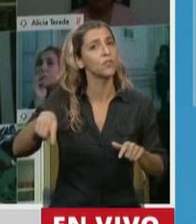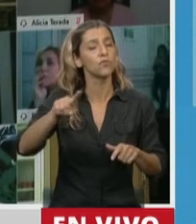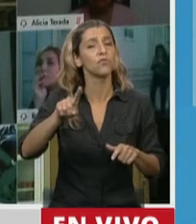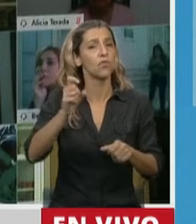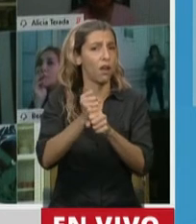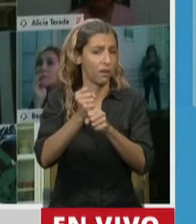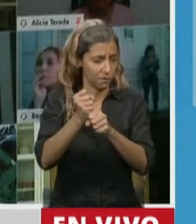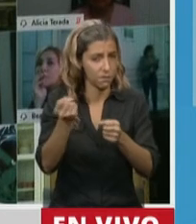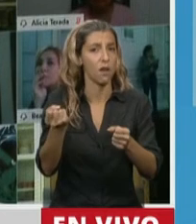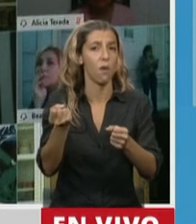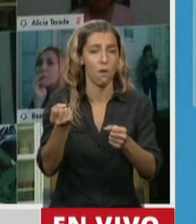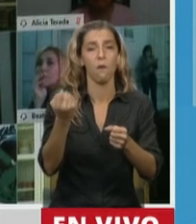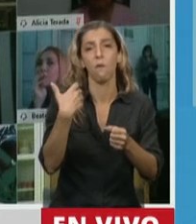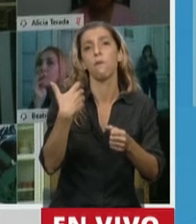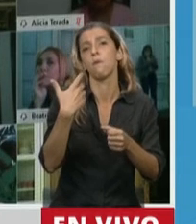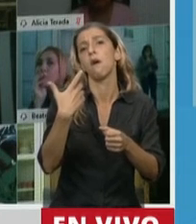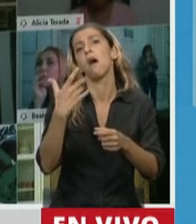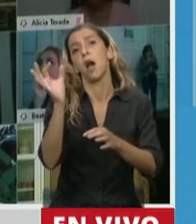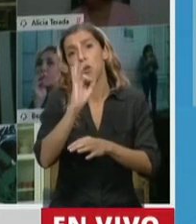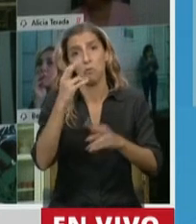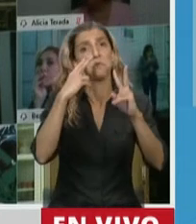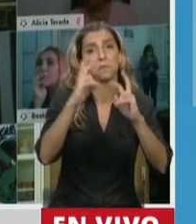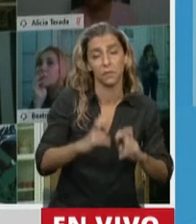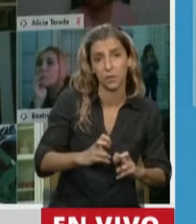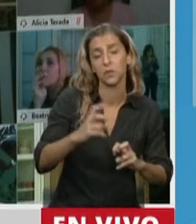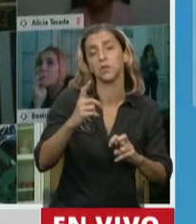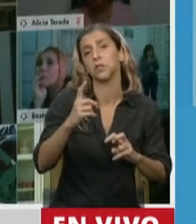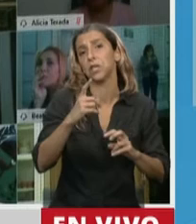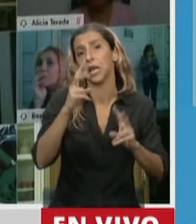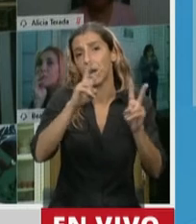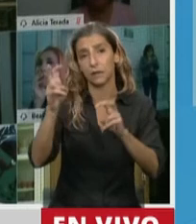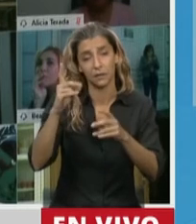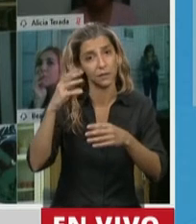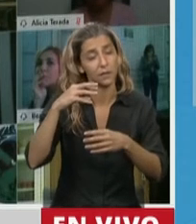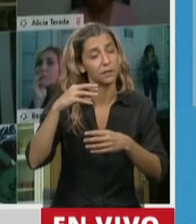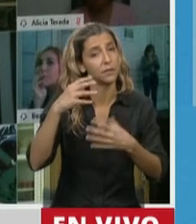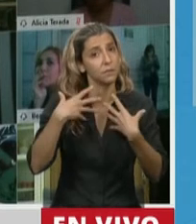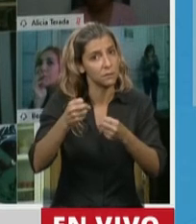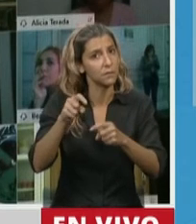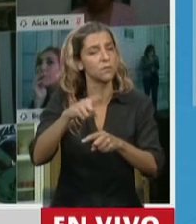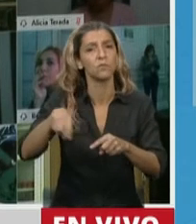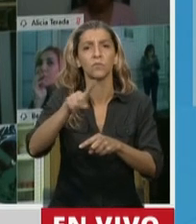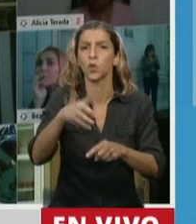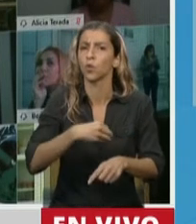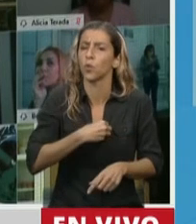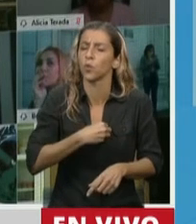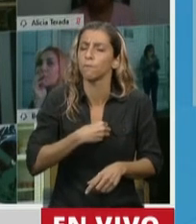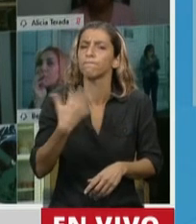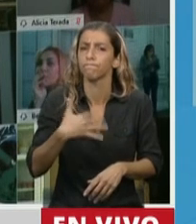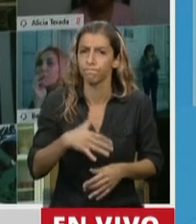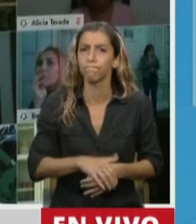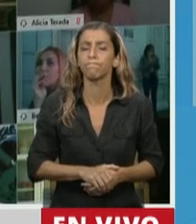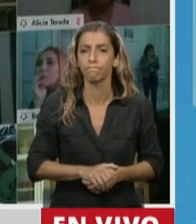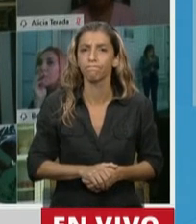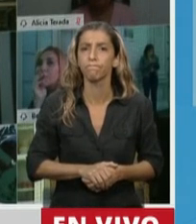dedica su vida y su estudio a la salud tiene en términos generales un alto nivel de vocación. Si no hubiese vocación,